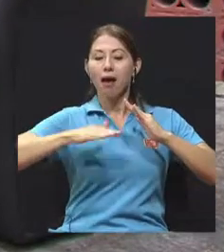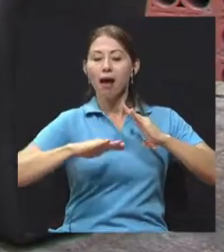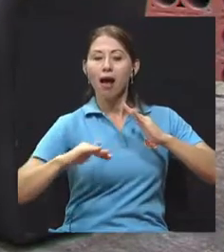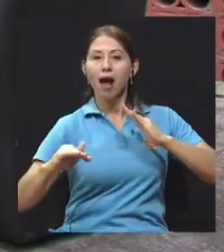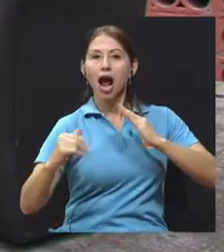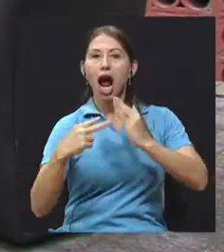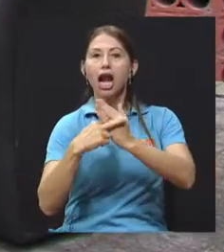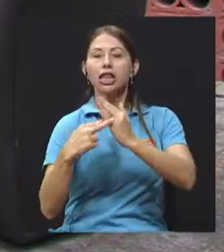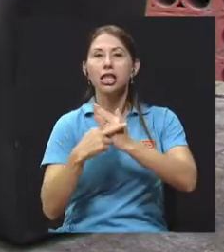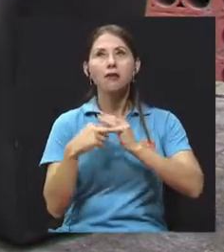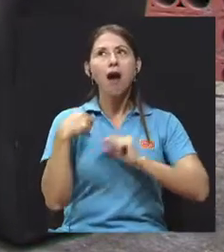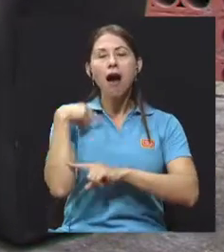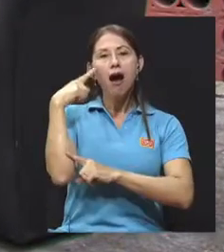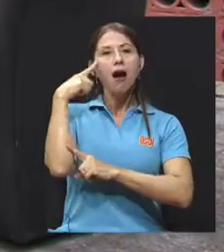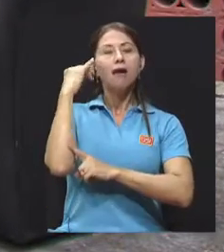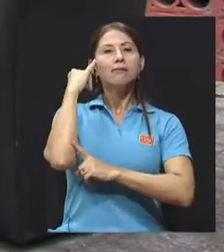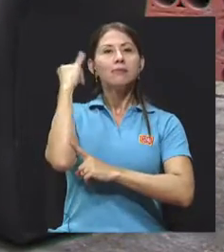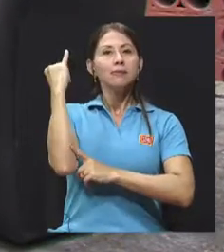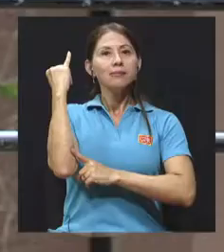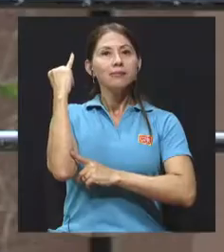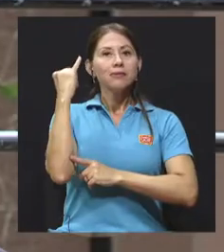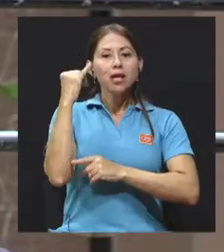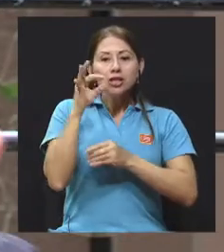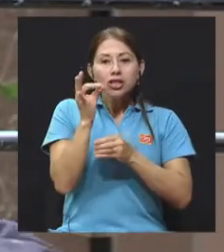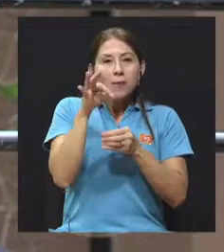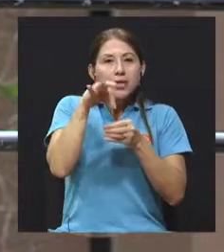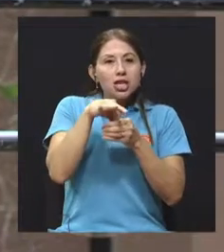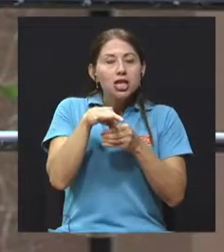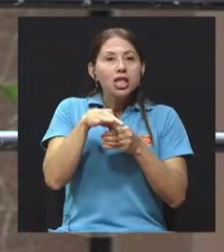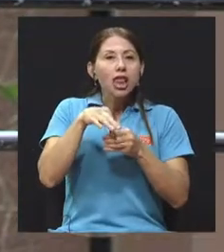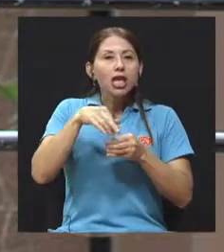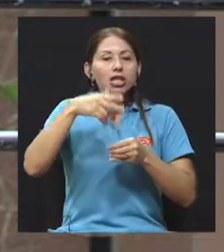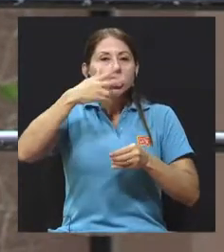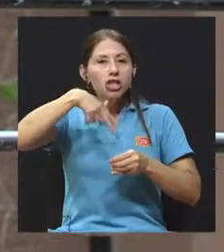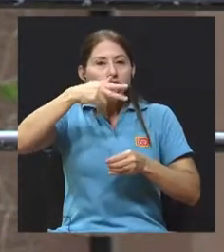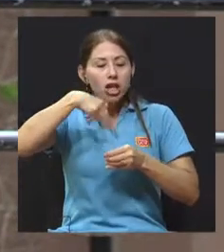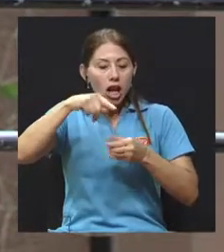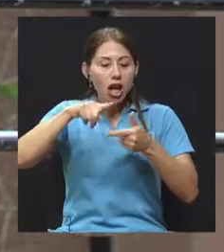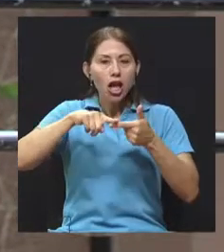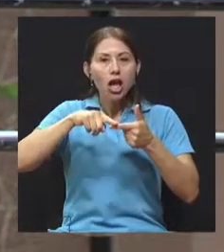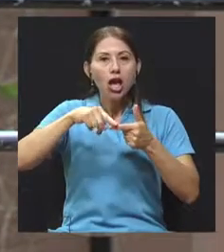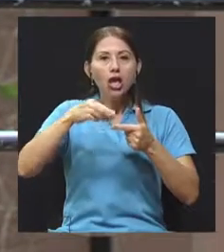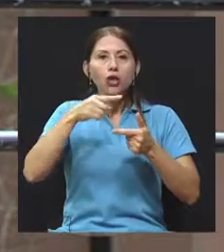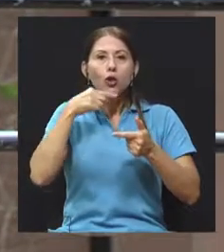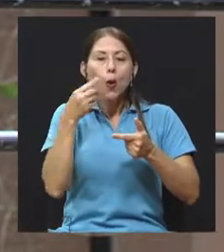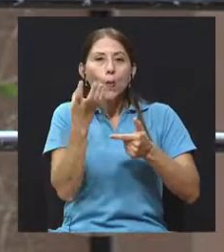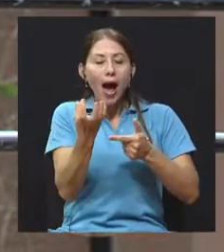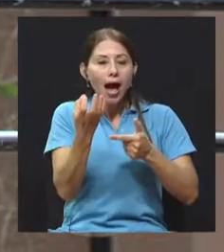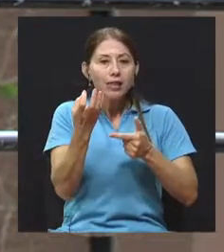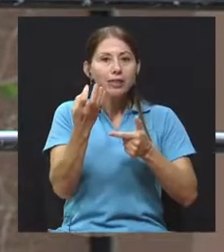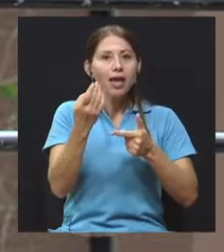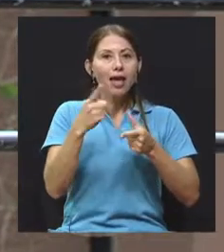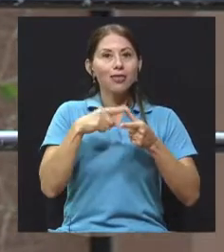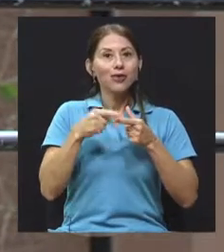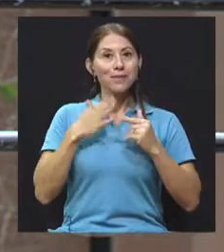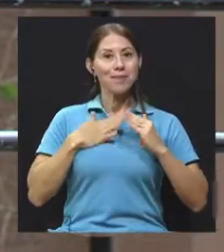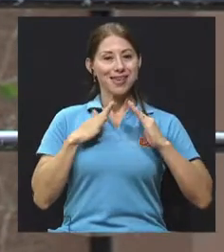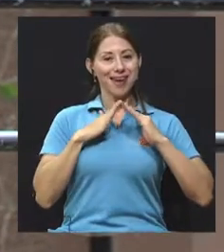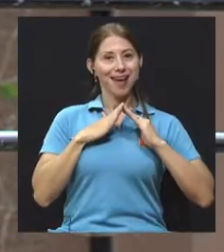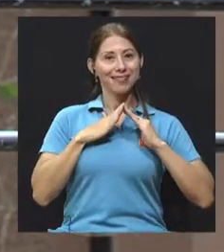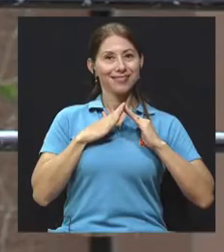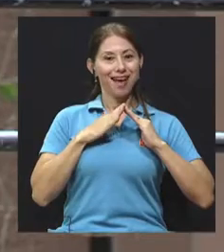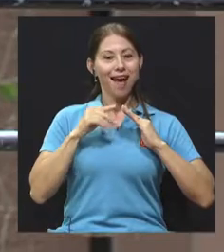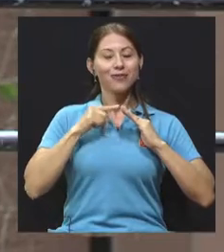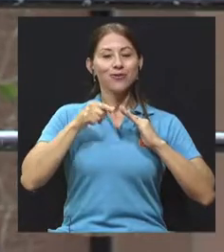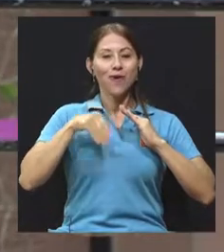empezar a conseguir algunas semillitas de chile dulce, otras semillas de tomate y empezar a sembrar un jardín comestible, empezamos a usar